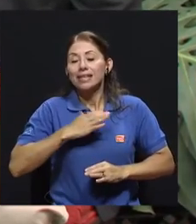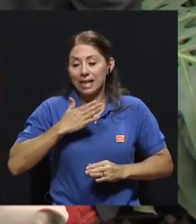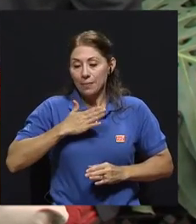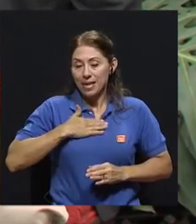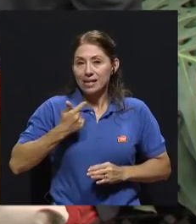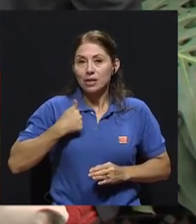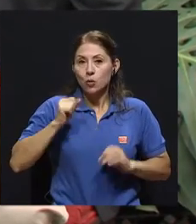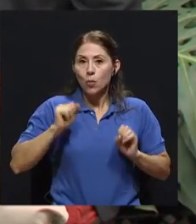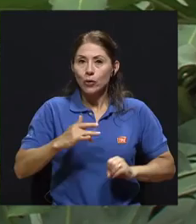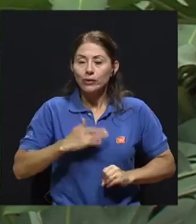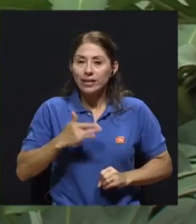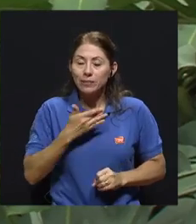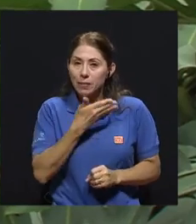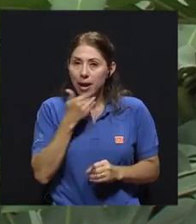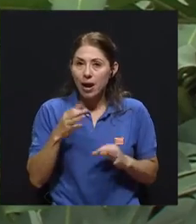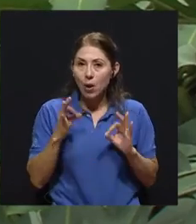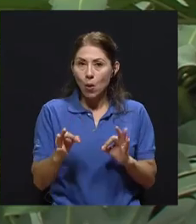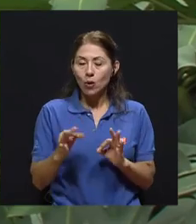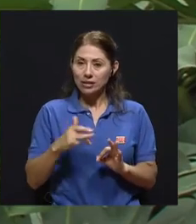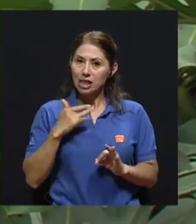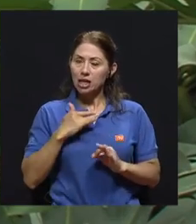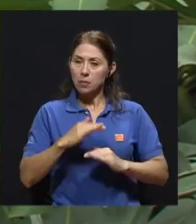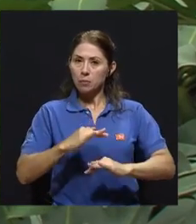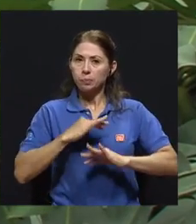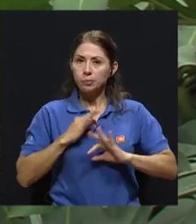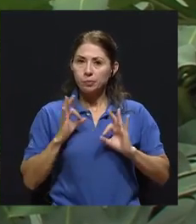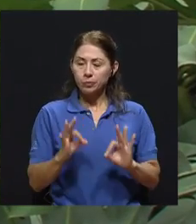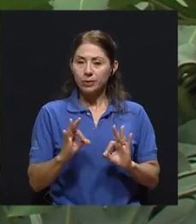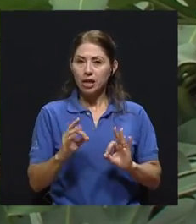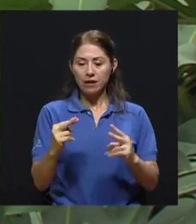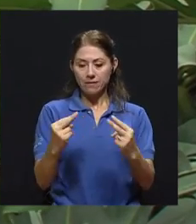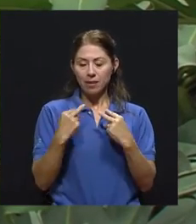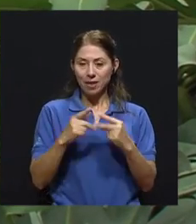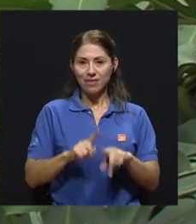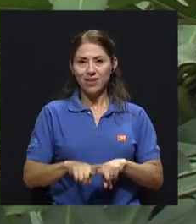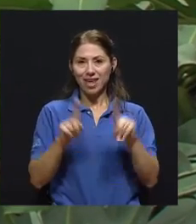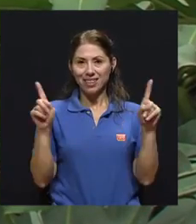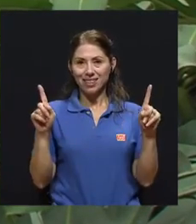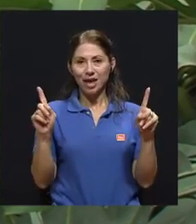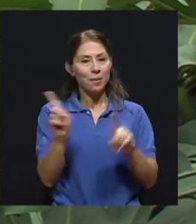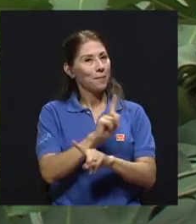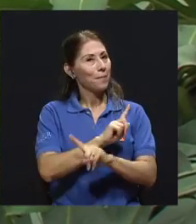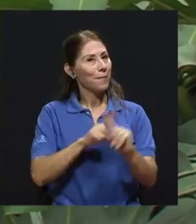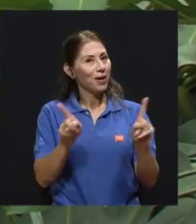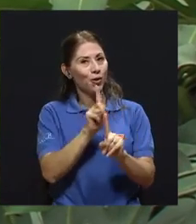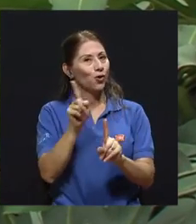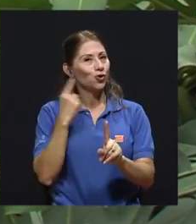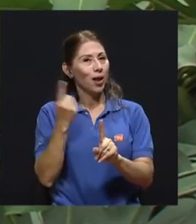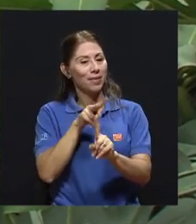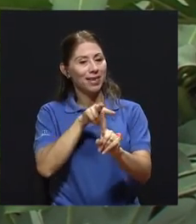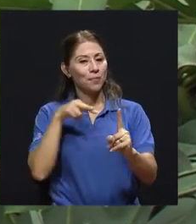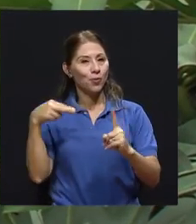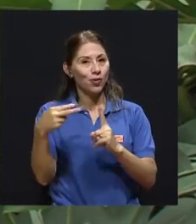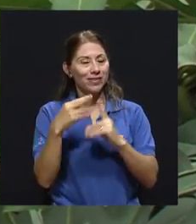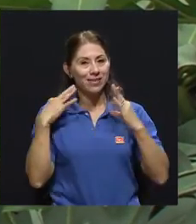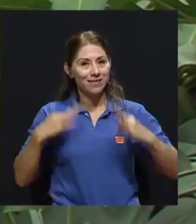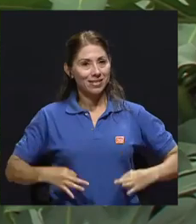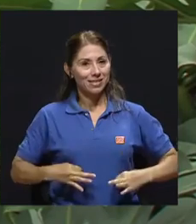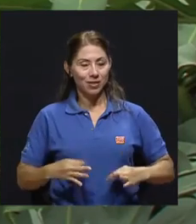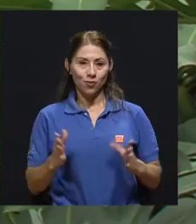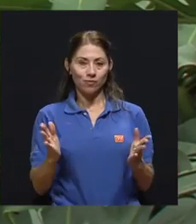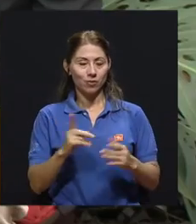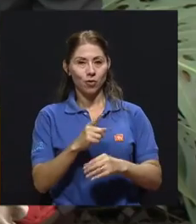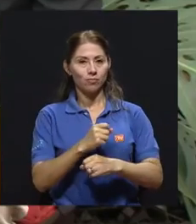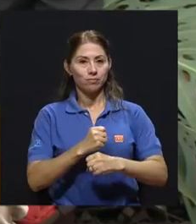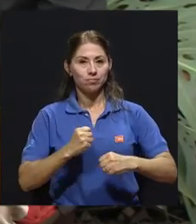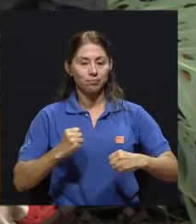me puedo ver retribuido y a la vez sobrellevar y verme diferente y no solamente desde el lente de la imagen física o de